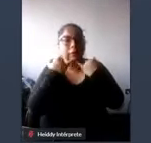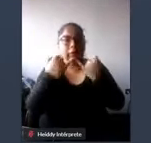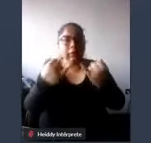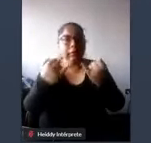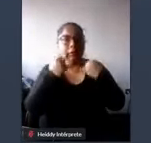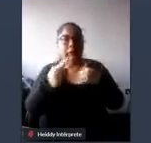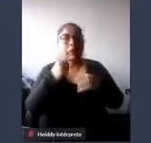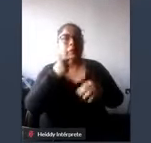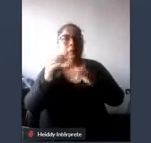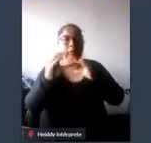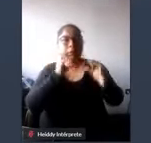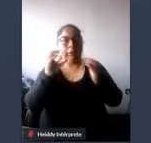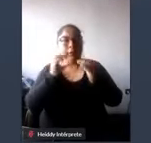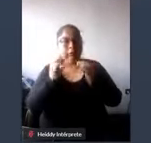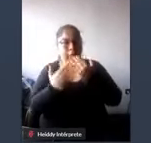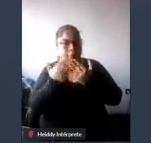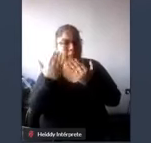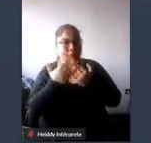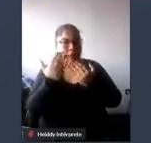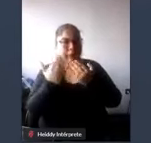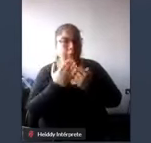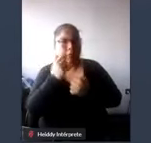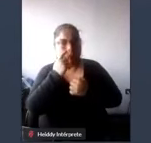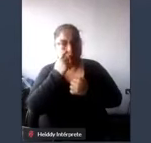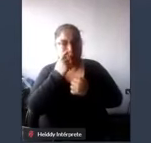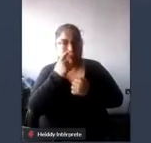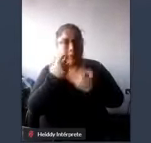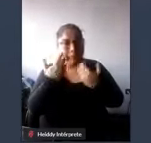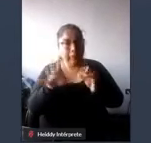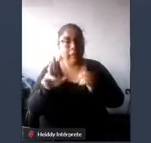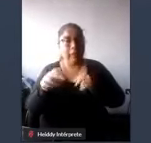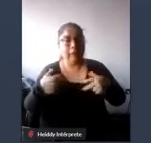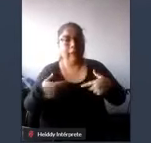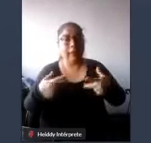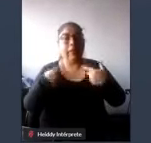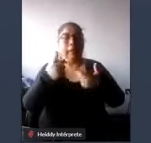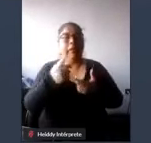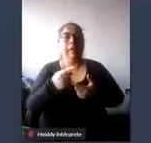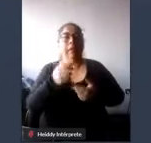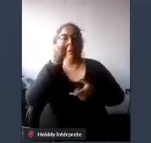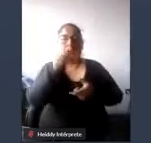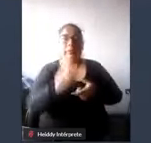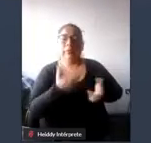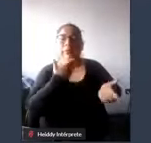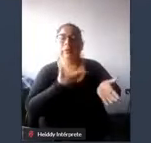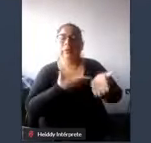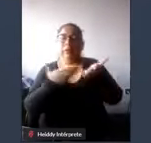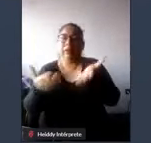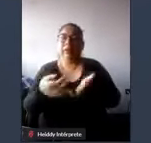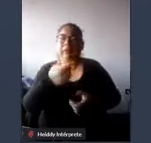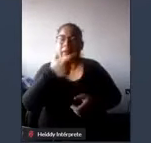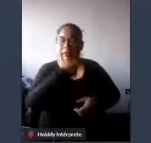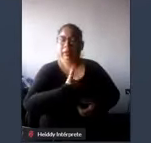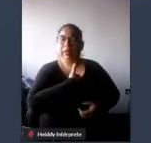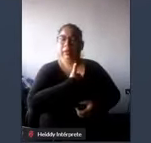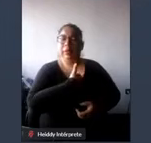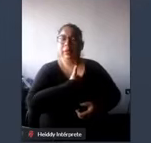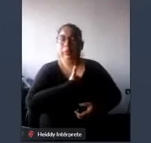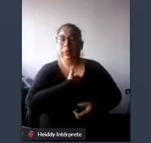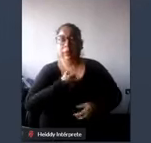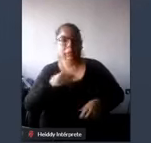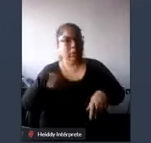comunicación accesible que haya calidad en la atención del capital humano que no se